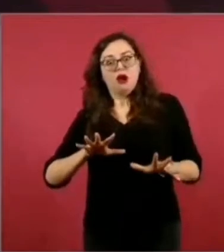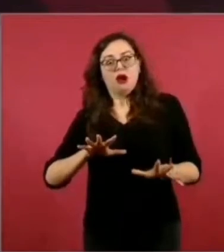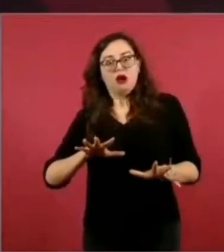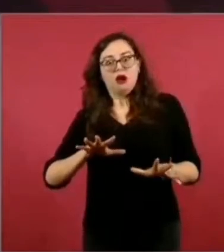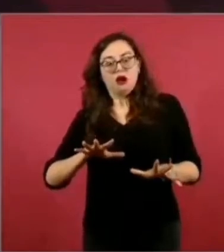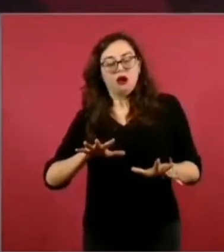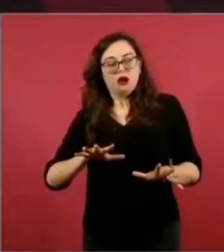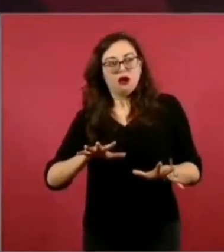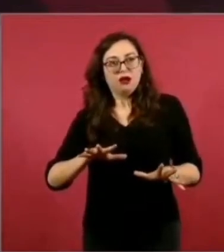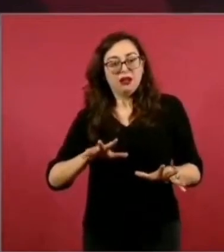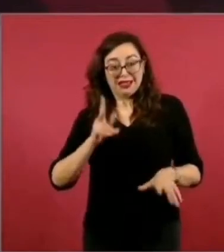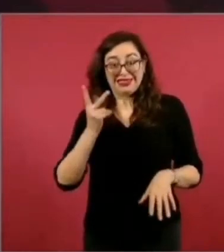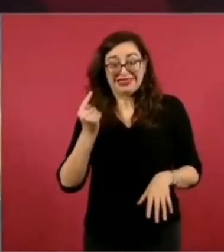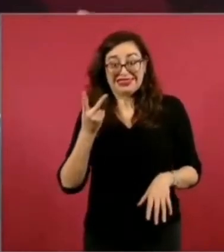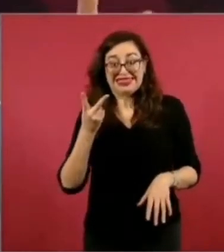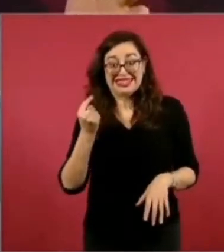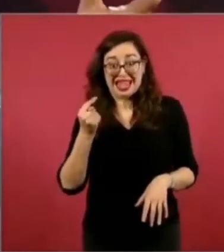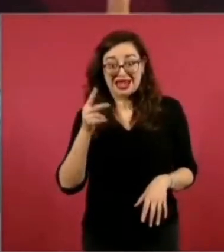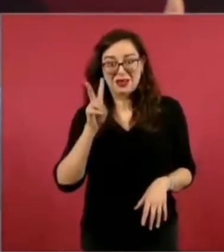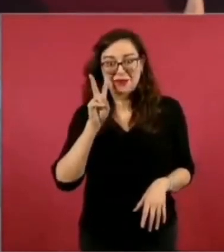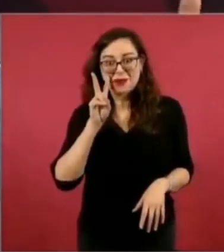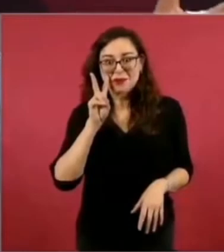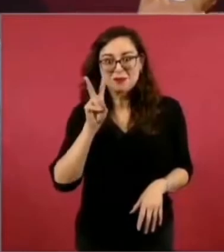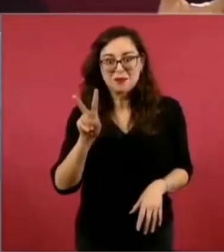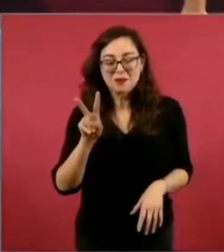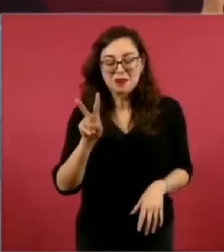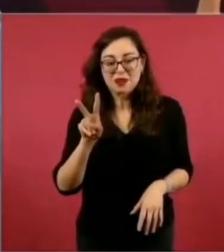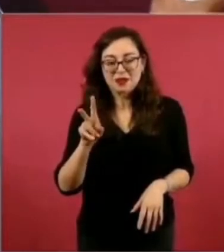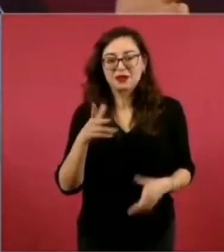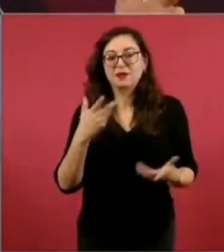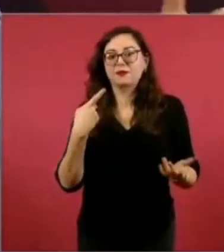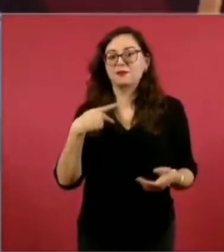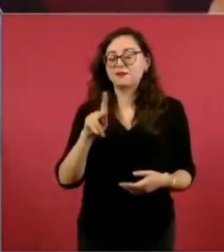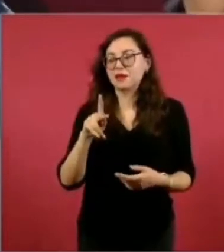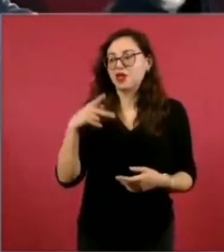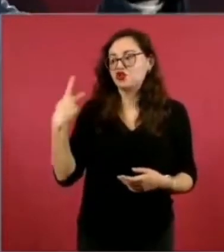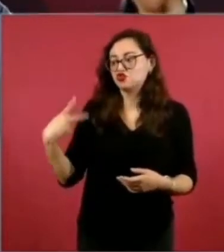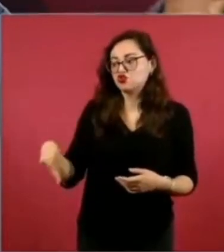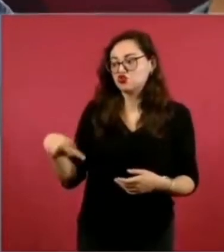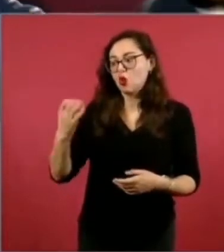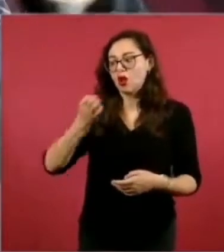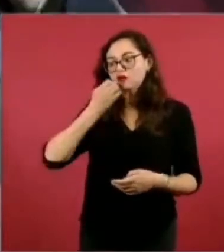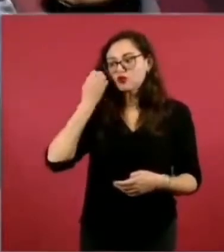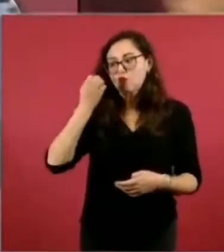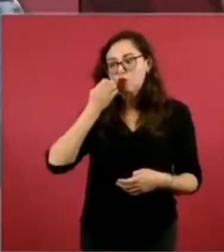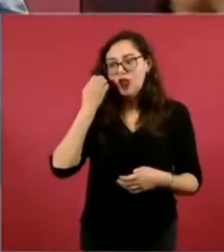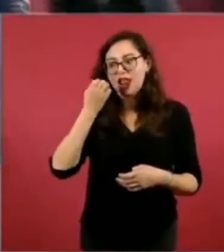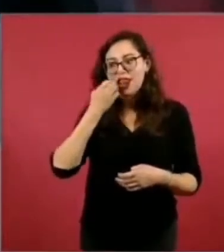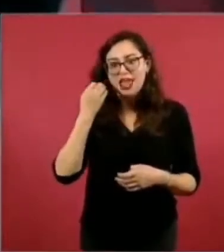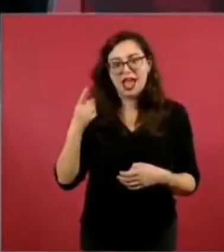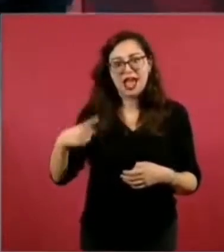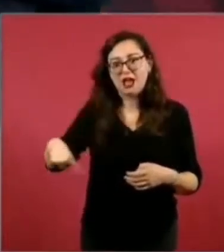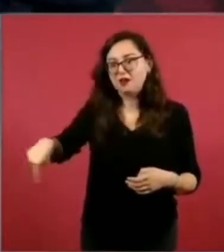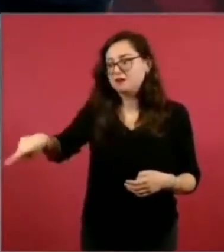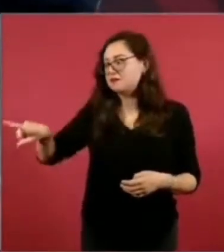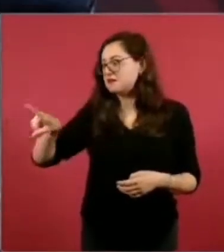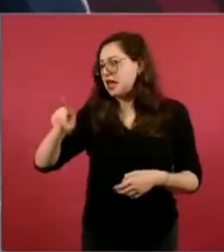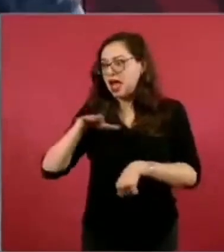nada y como en salón de clases con sus amigos, amiguitos, todo se volvió,